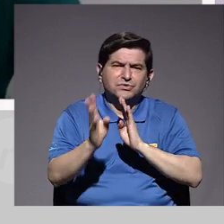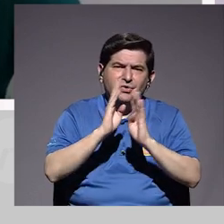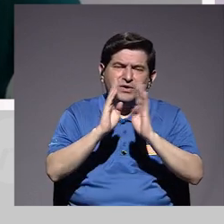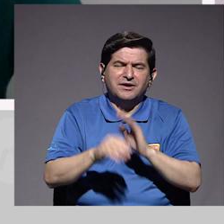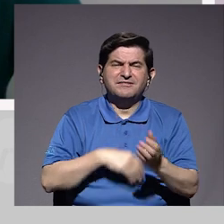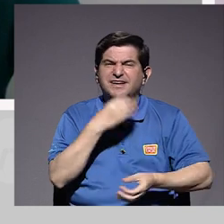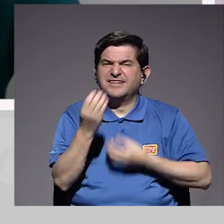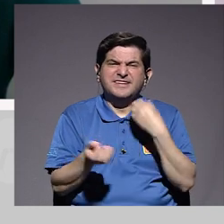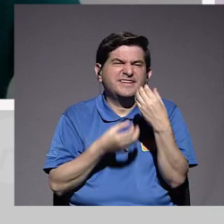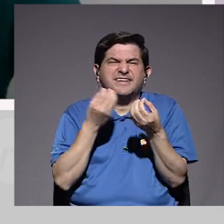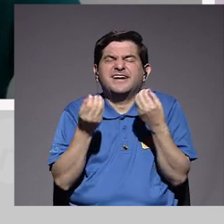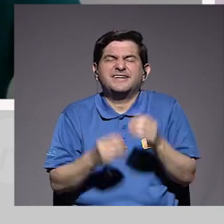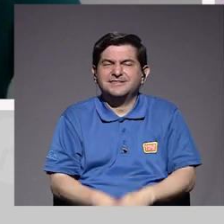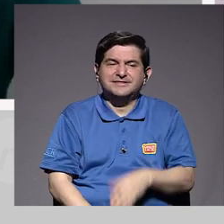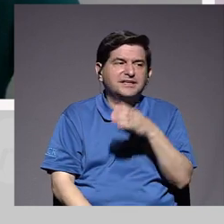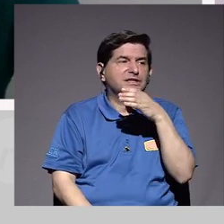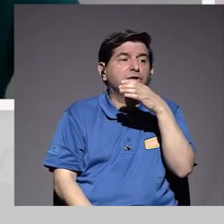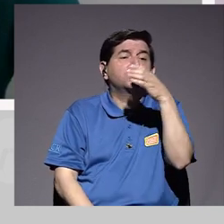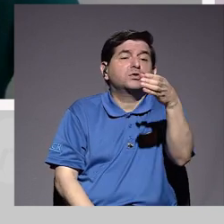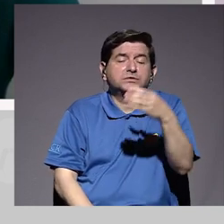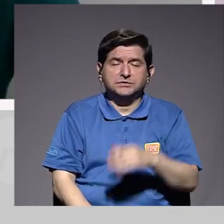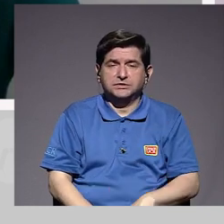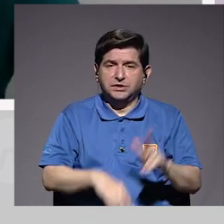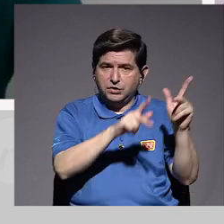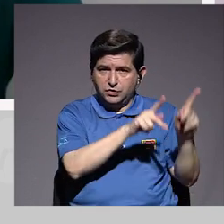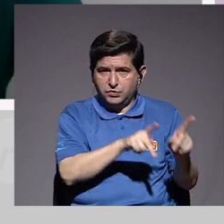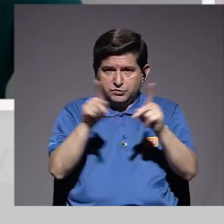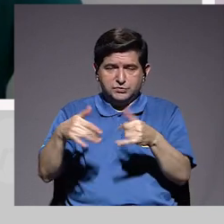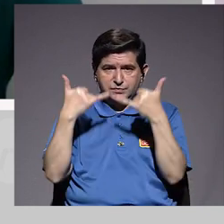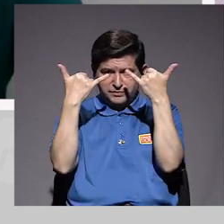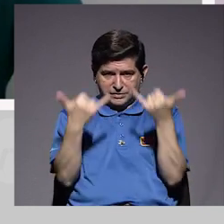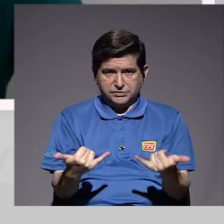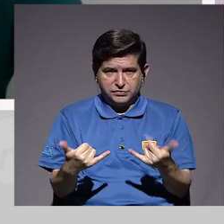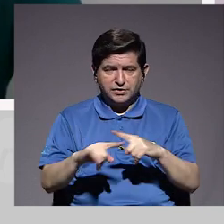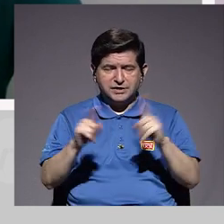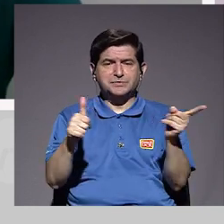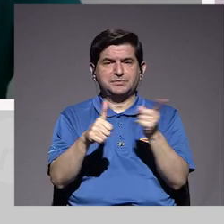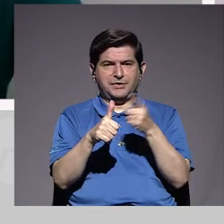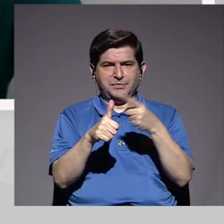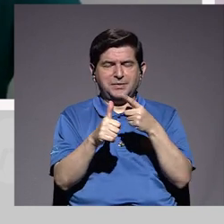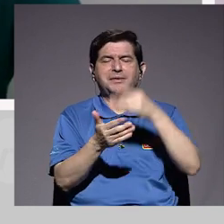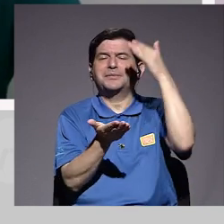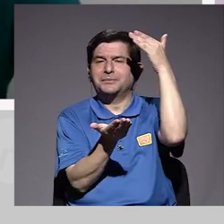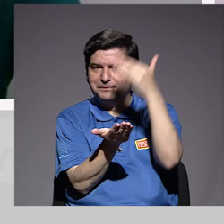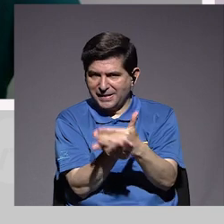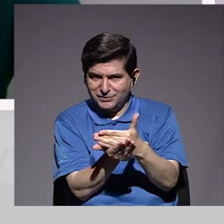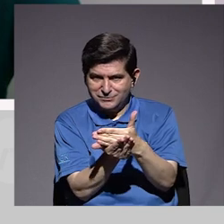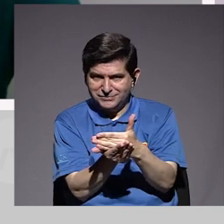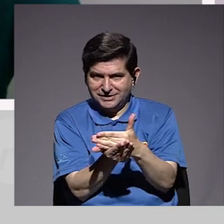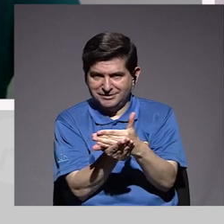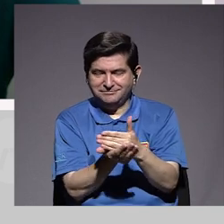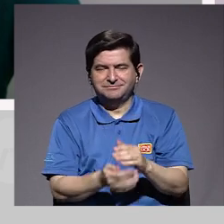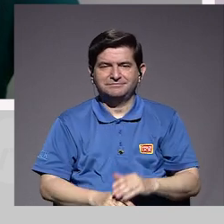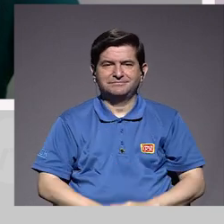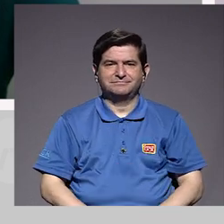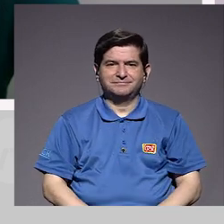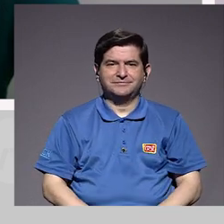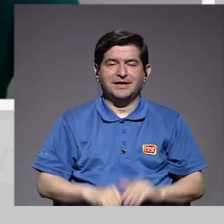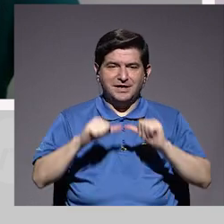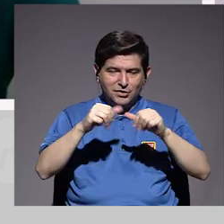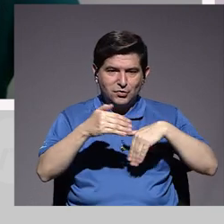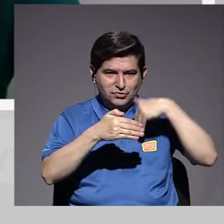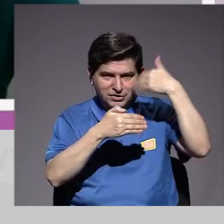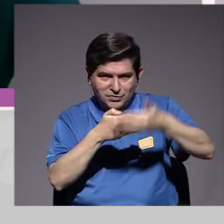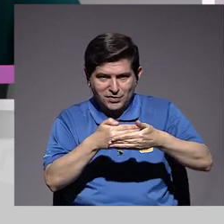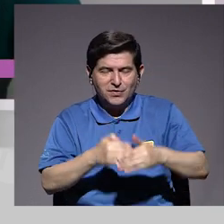¿verdad? El que se puede hacer, ¿verdad? Las recomendaciones para las personas en estos momentos. Pero primero vamos a hacer una pausa. Y ya